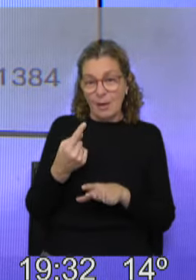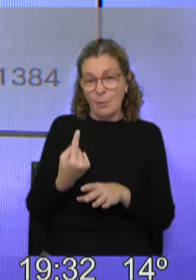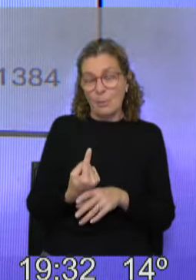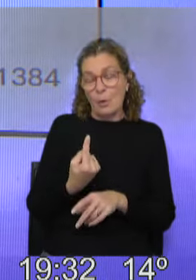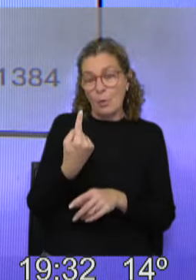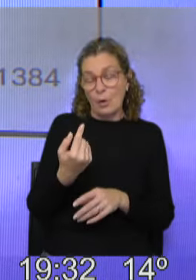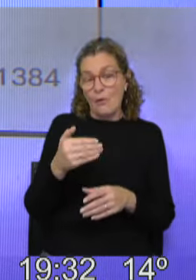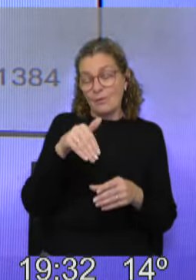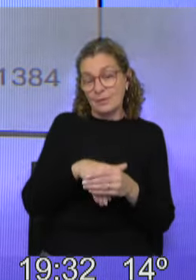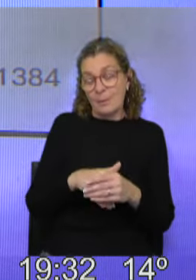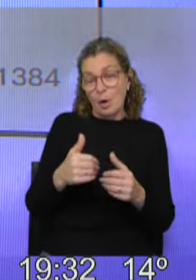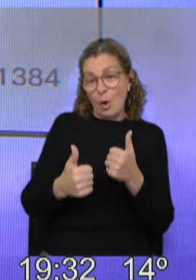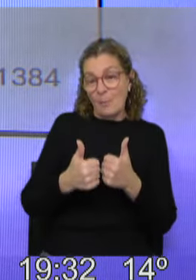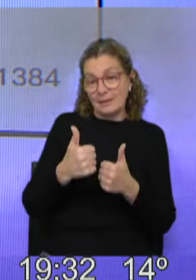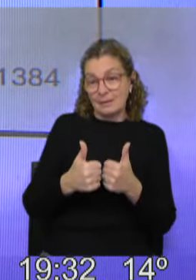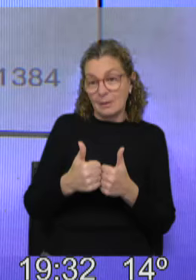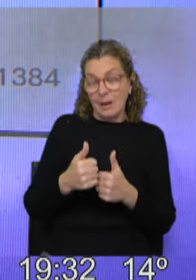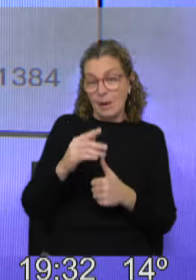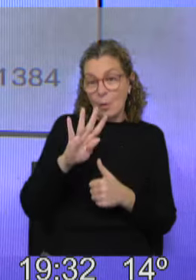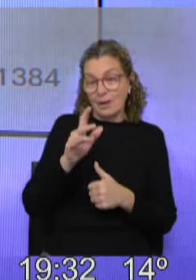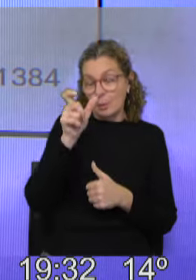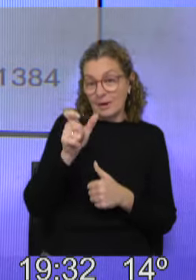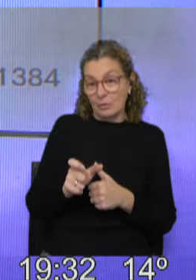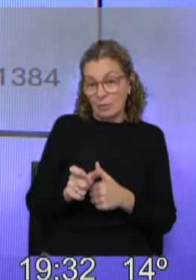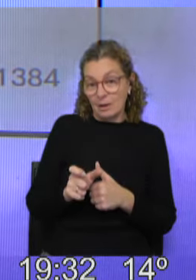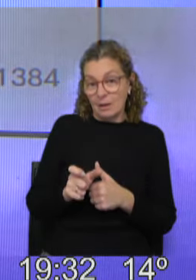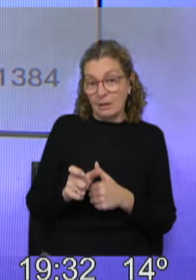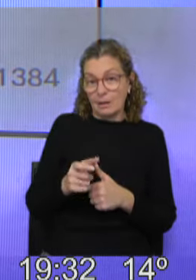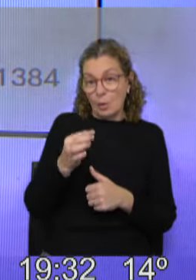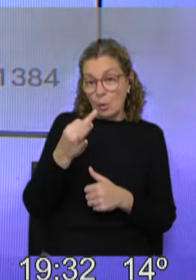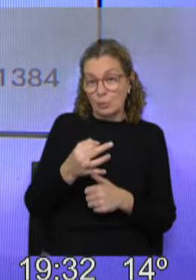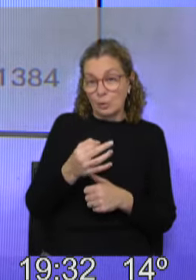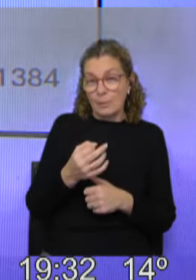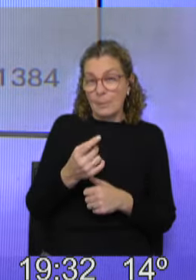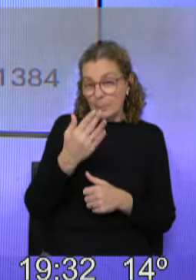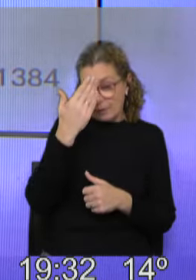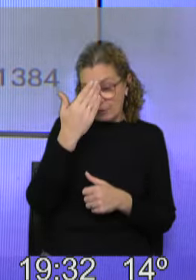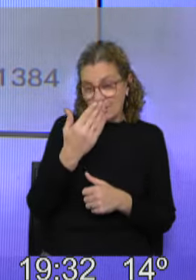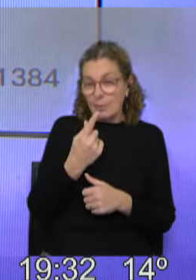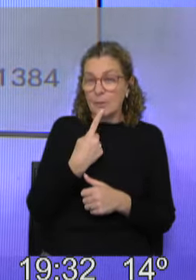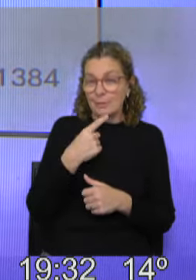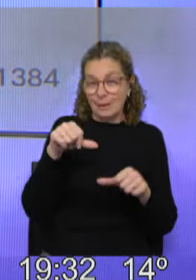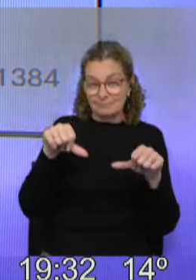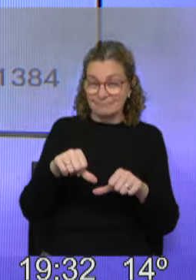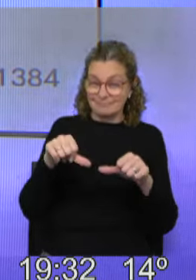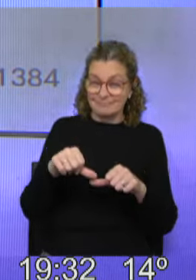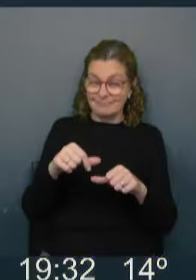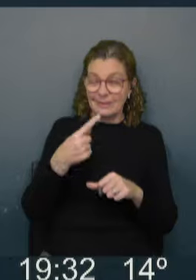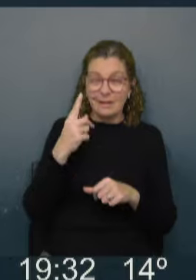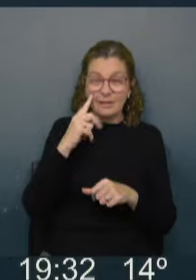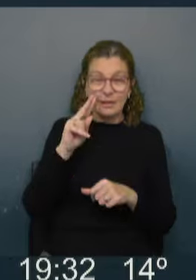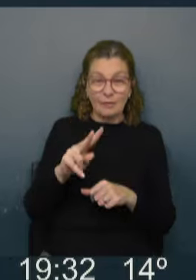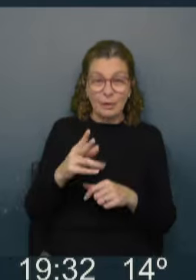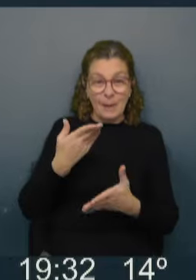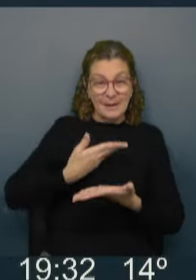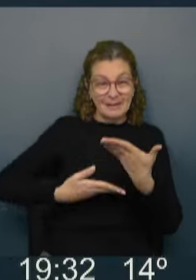interna competitiva con cuatro candidaturas, el momento político para el Frente Amplio era negativo y se reflejó en la